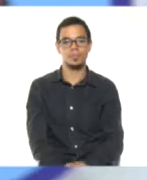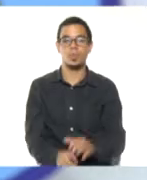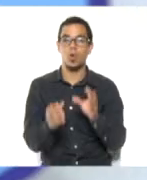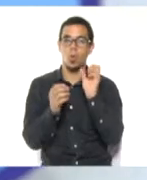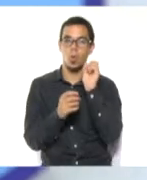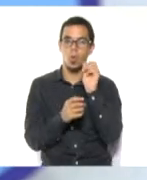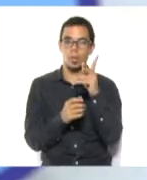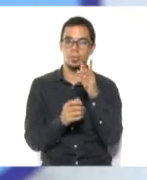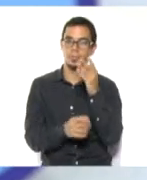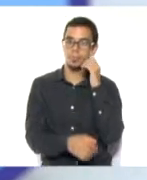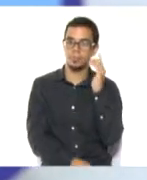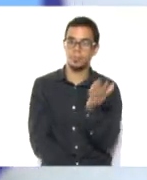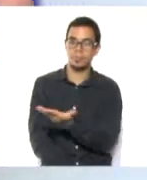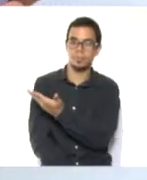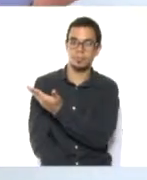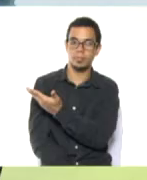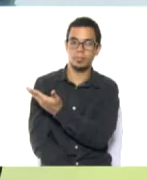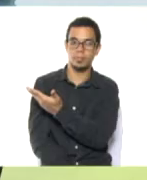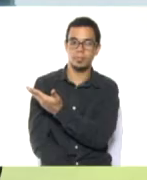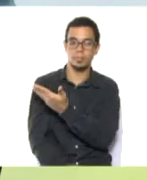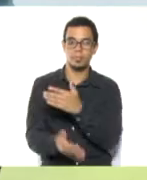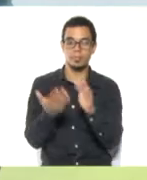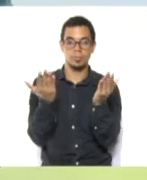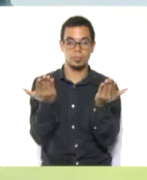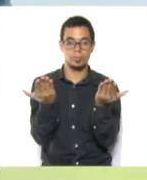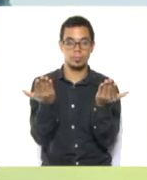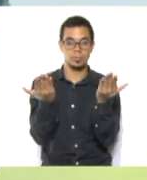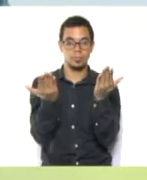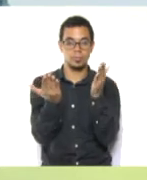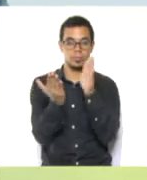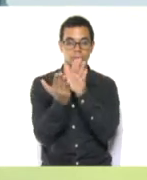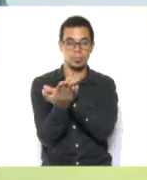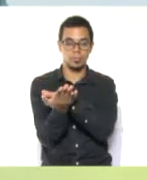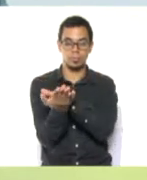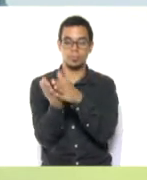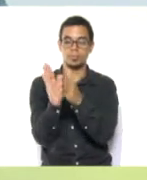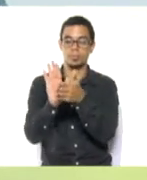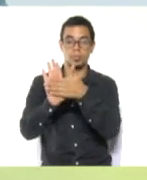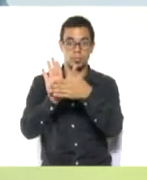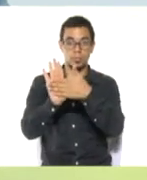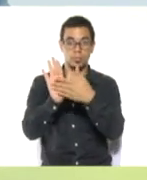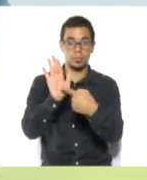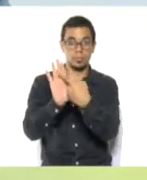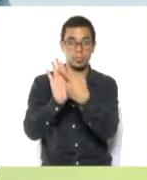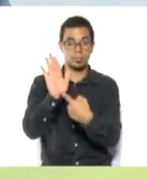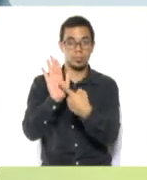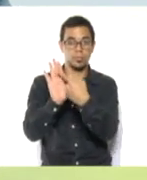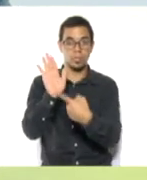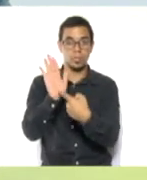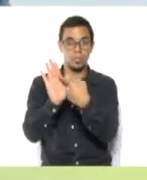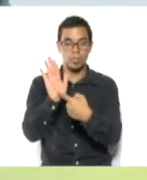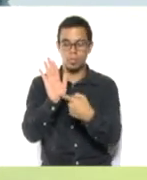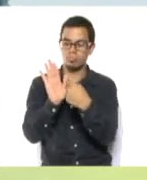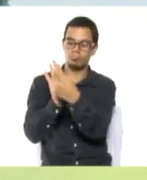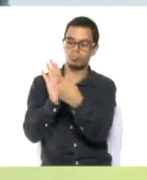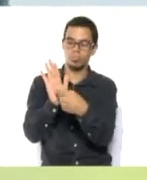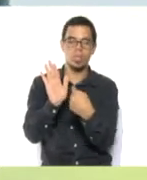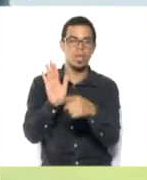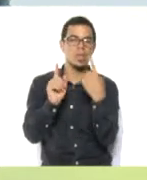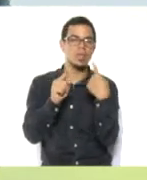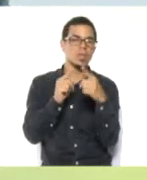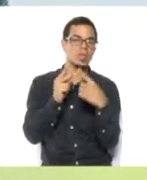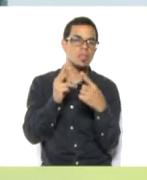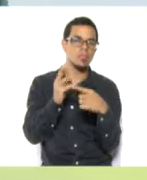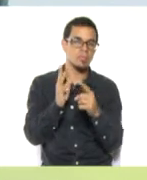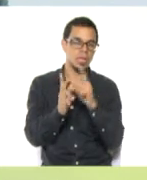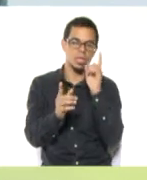de nuestra tarjeta. ¿Cómo lo vamos a hacer? Con nuestras hojas de provecho podemos realizar diferentes